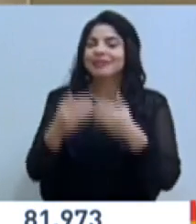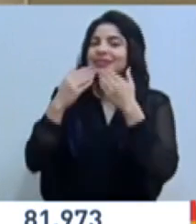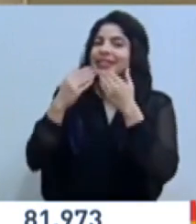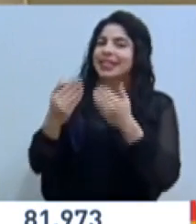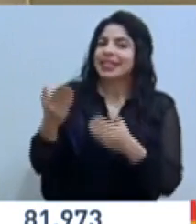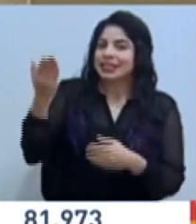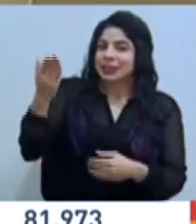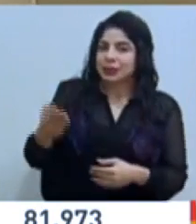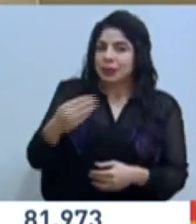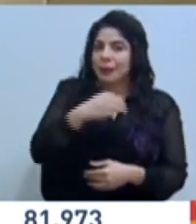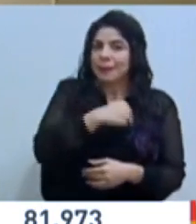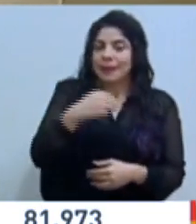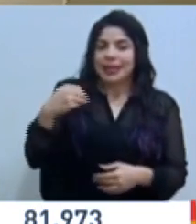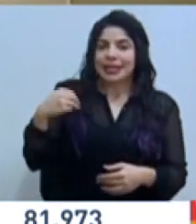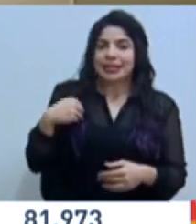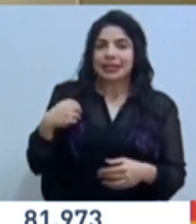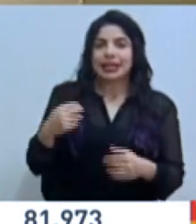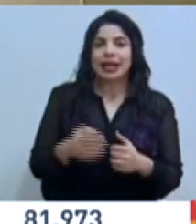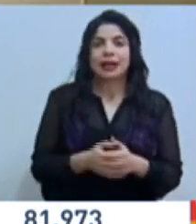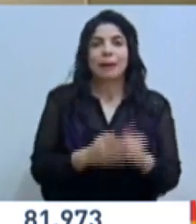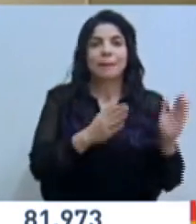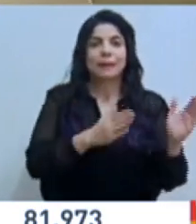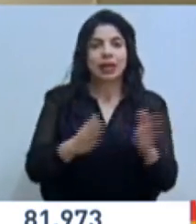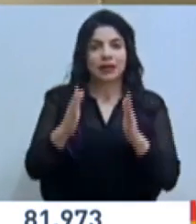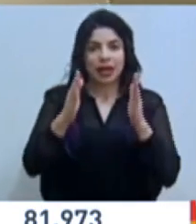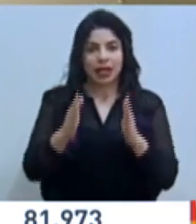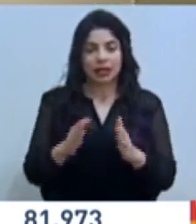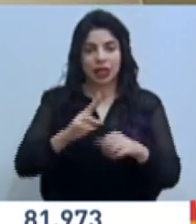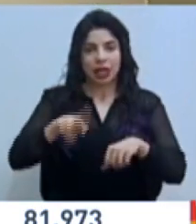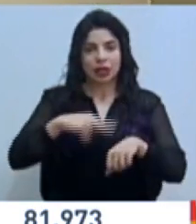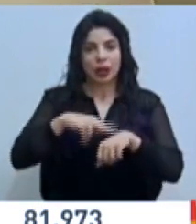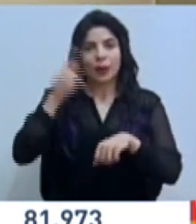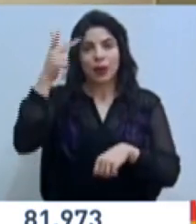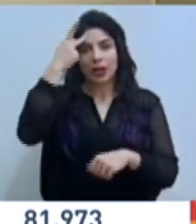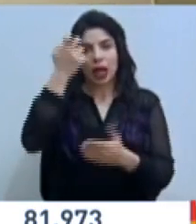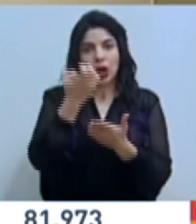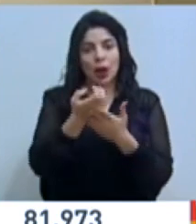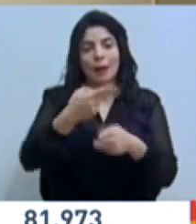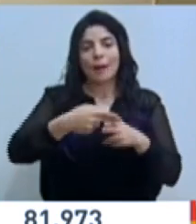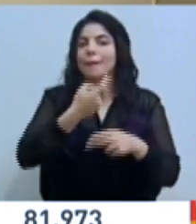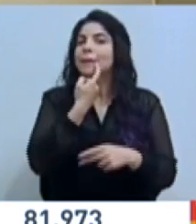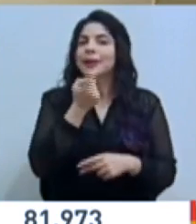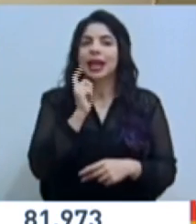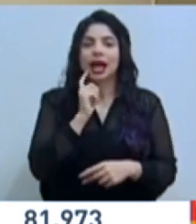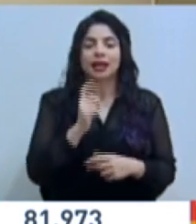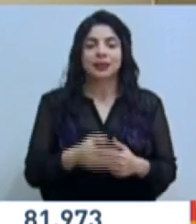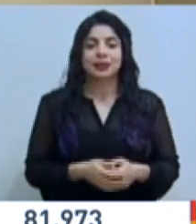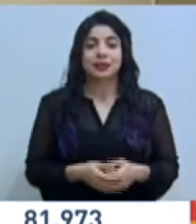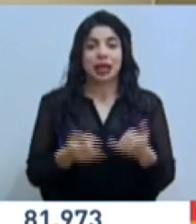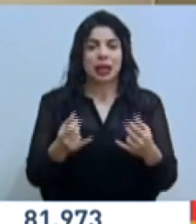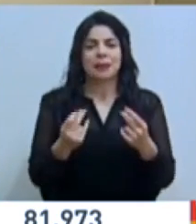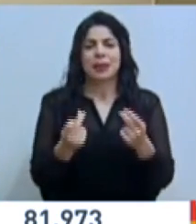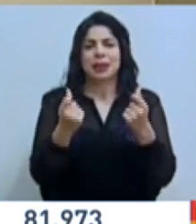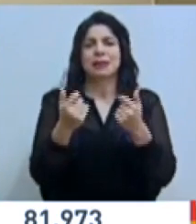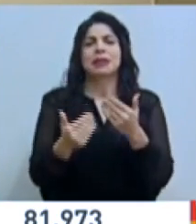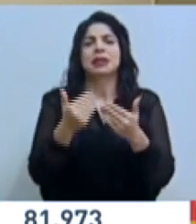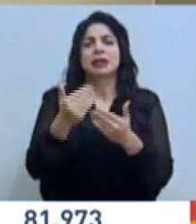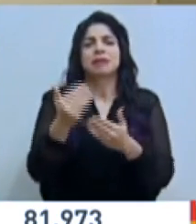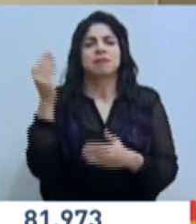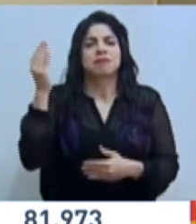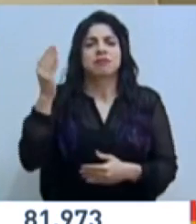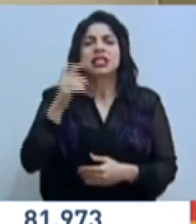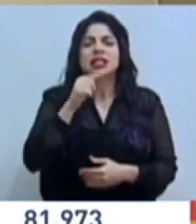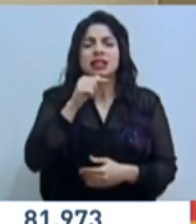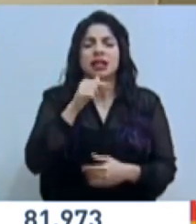a la Ministra de Planificación Nacional y Política Económica, la señora Pilar Gallido. De inmediato vamos a escuchar